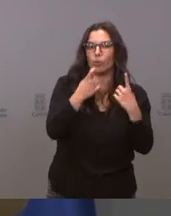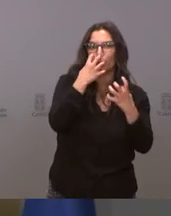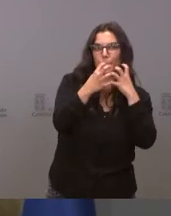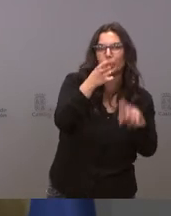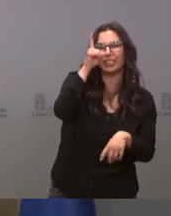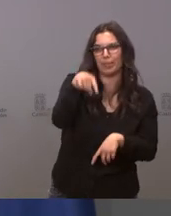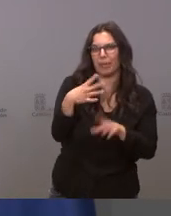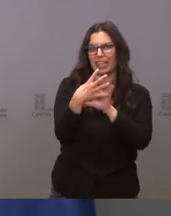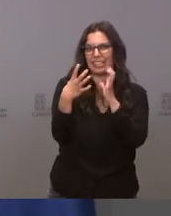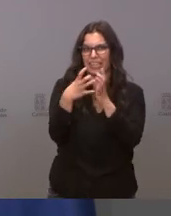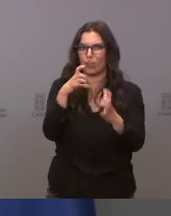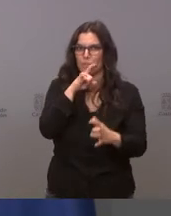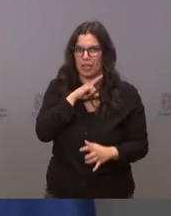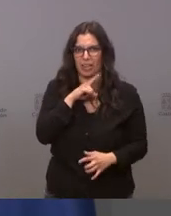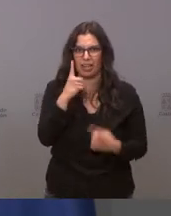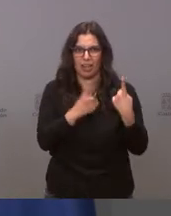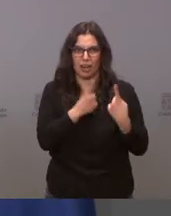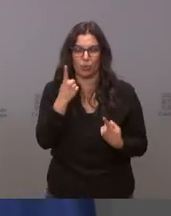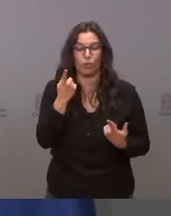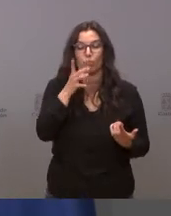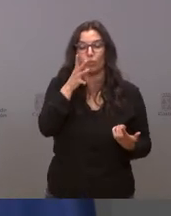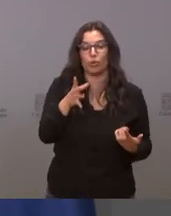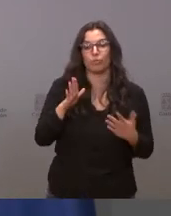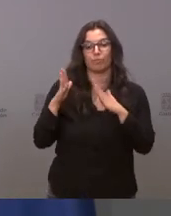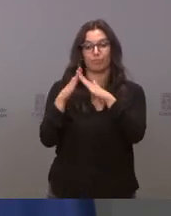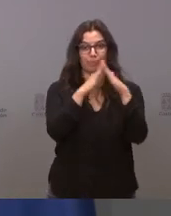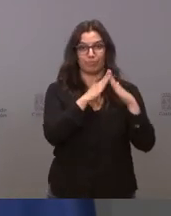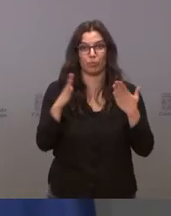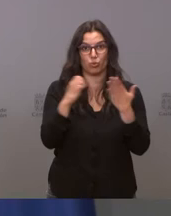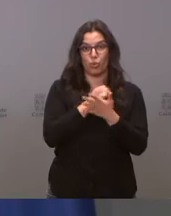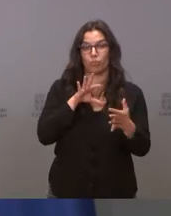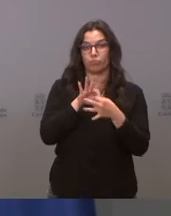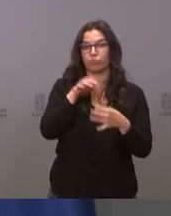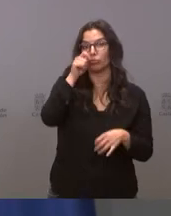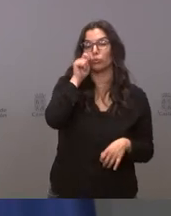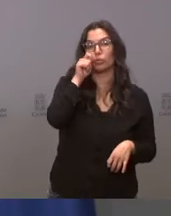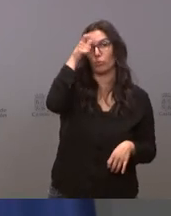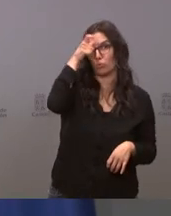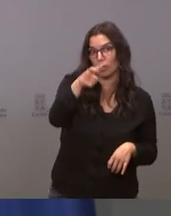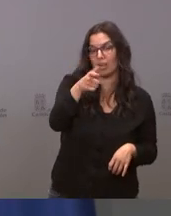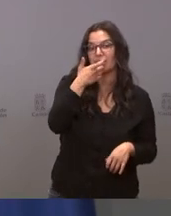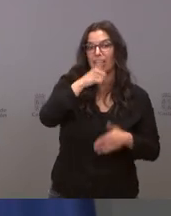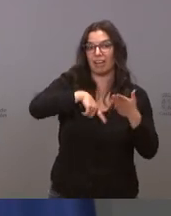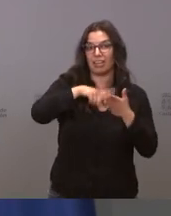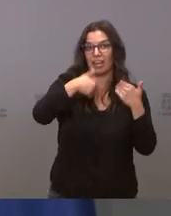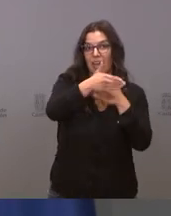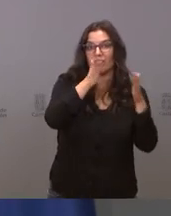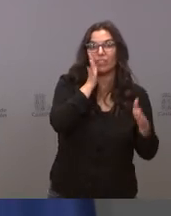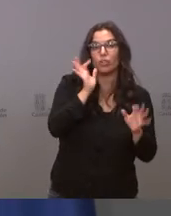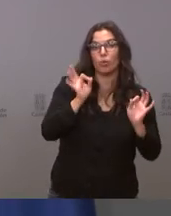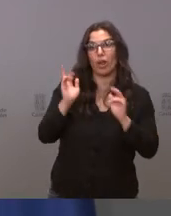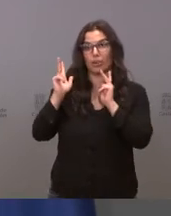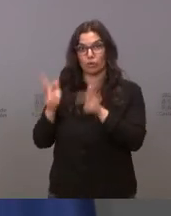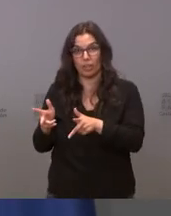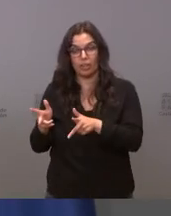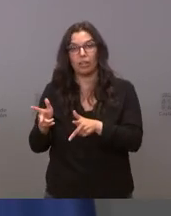malentendido todos los establecimientos de turismo rural que funcionan mediante alquiler de habitaciones como un hotel tienen las mismas